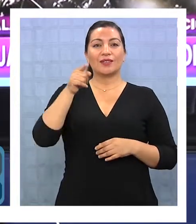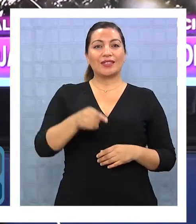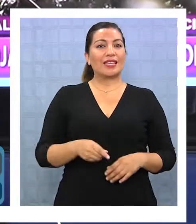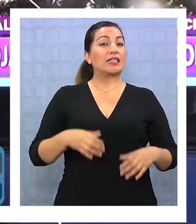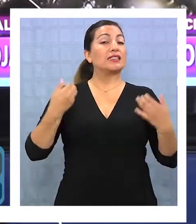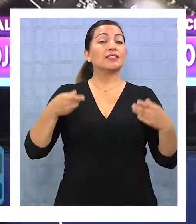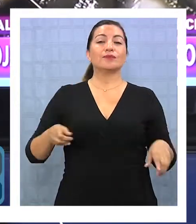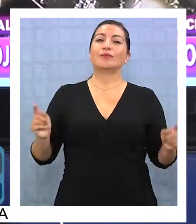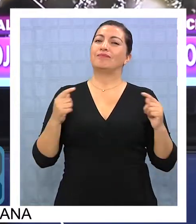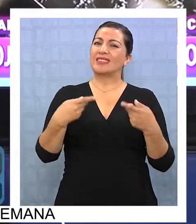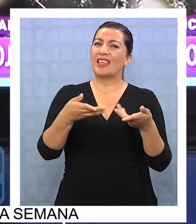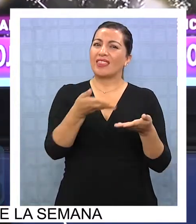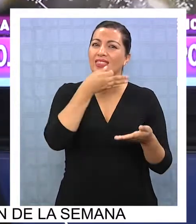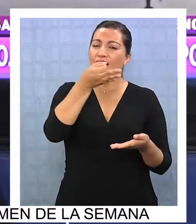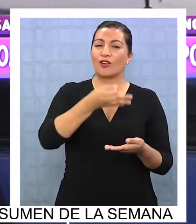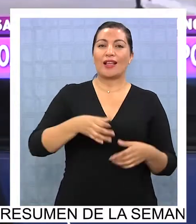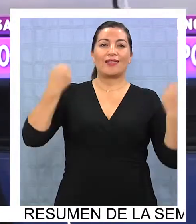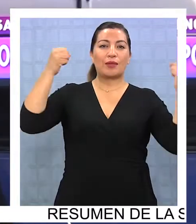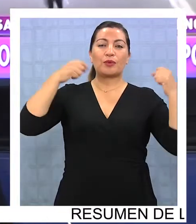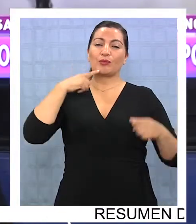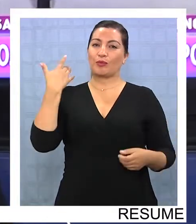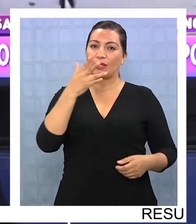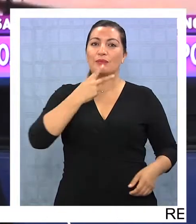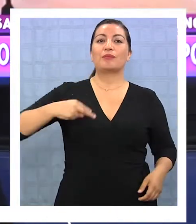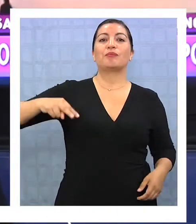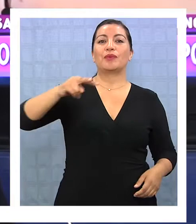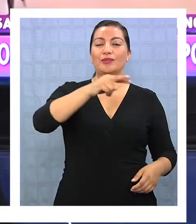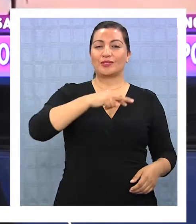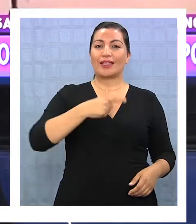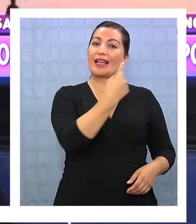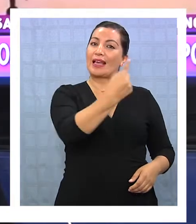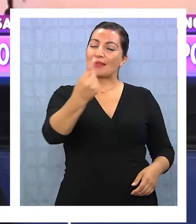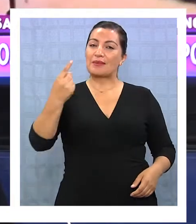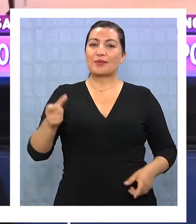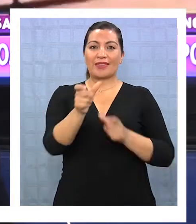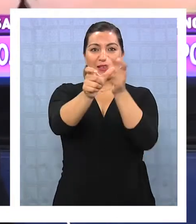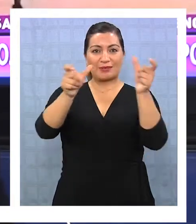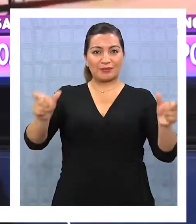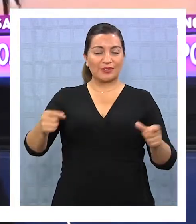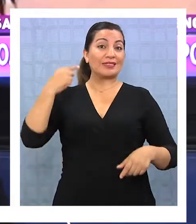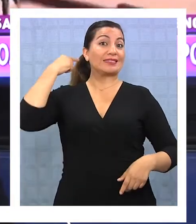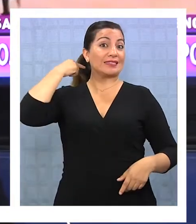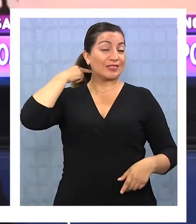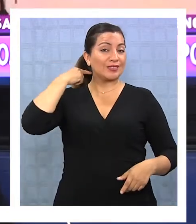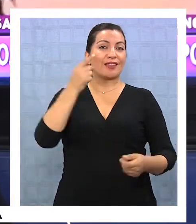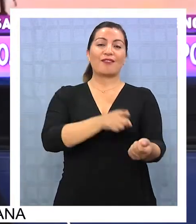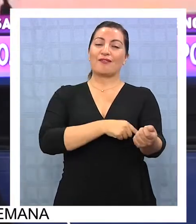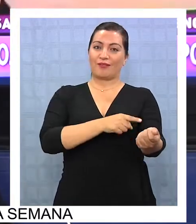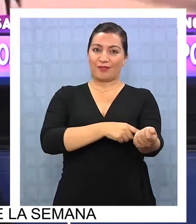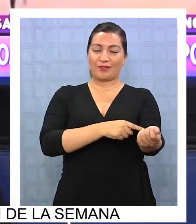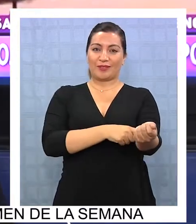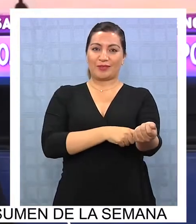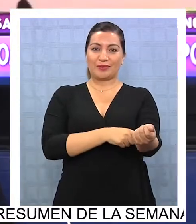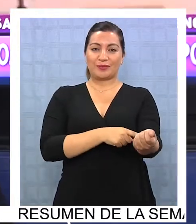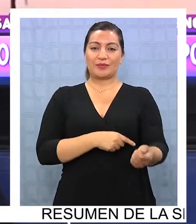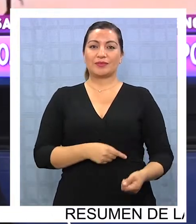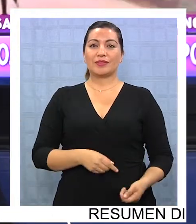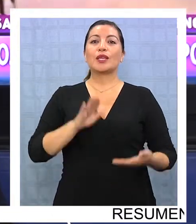insistir en que el deporte es muy importante para nosotros y es lo que queremos inculcar en cada una de las personas y de las familias de nuestra